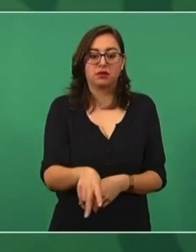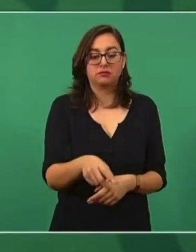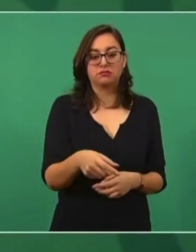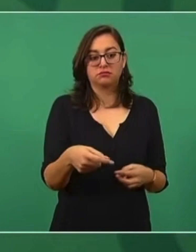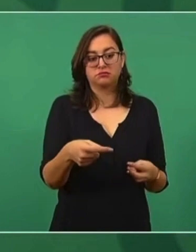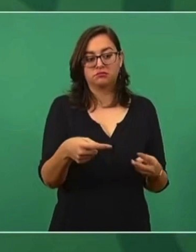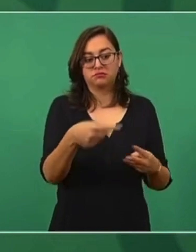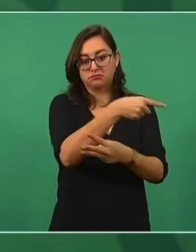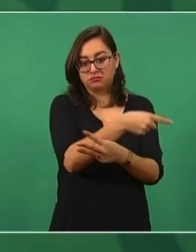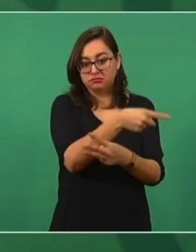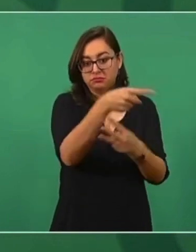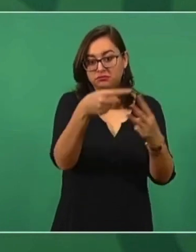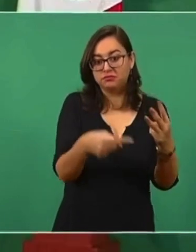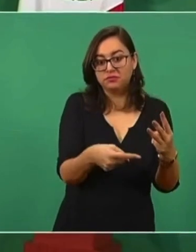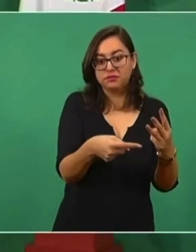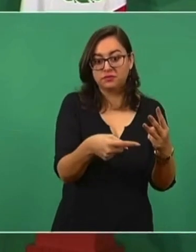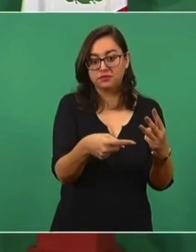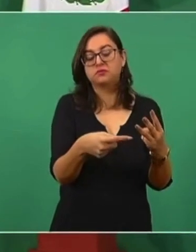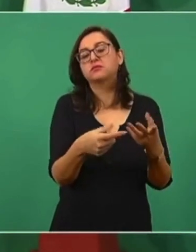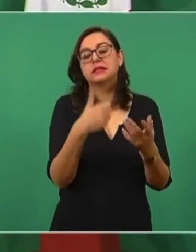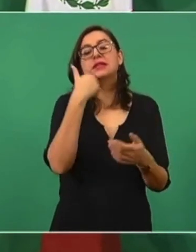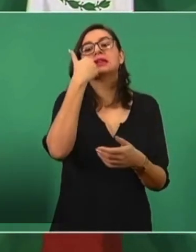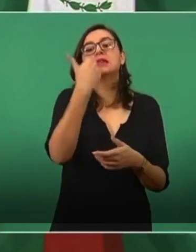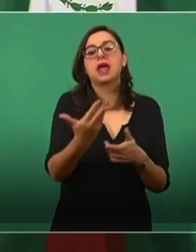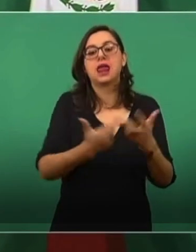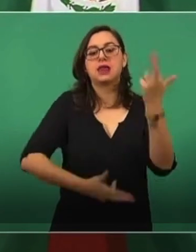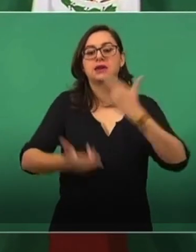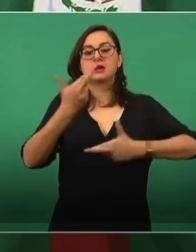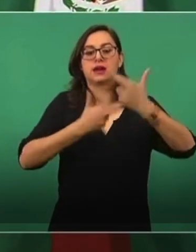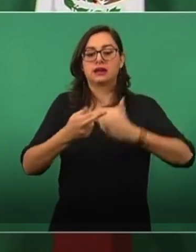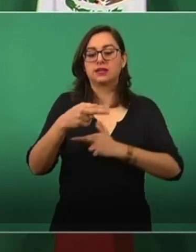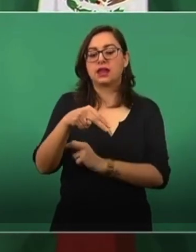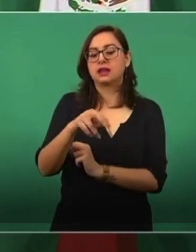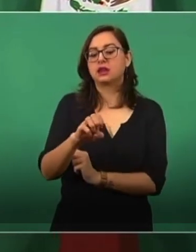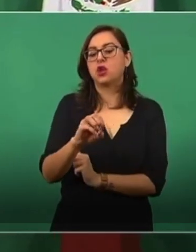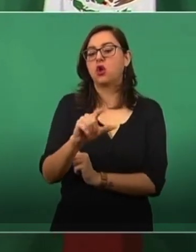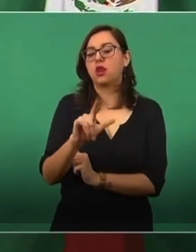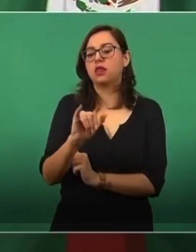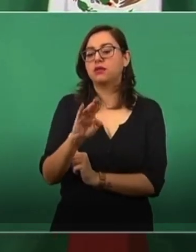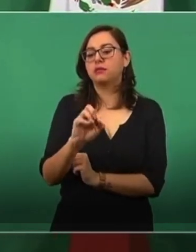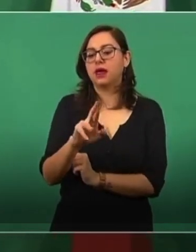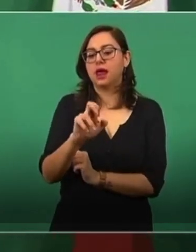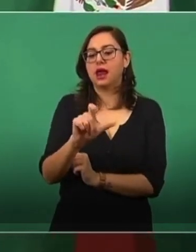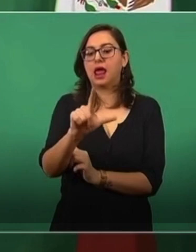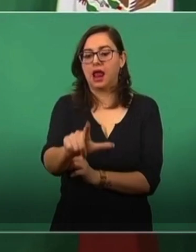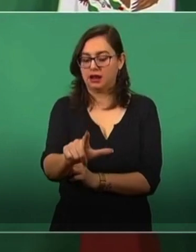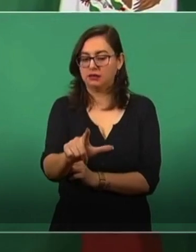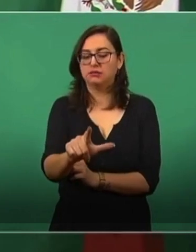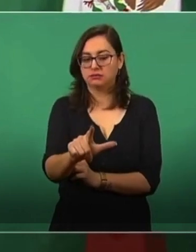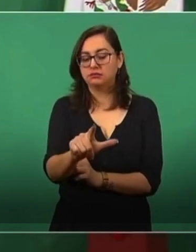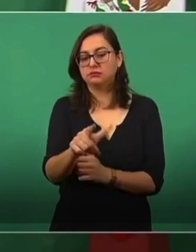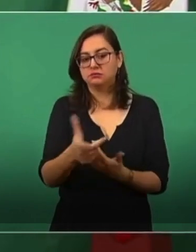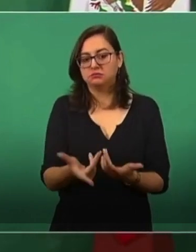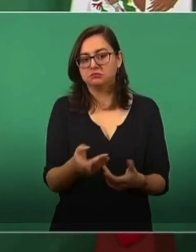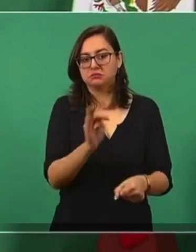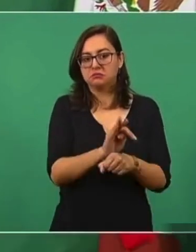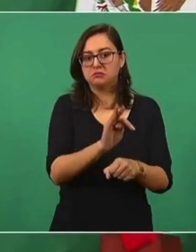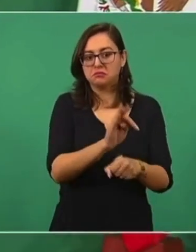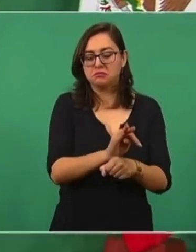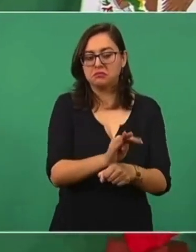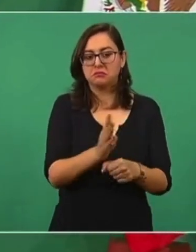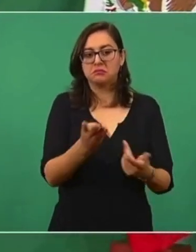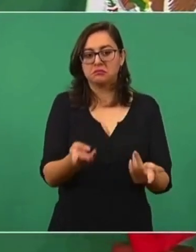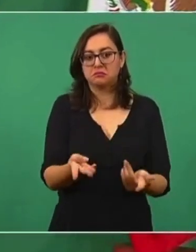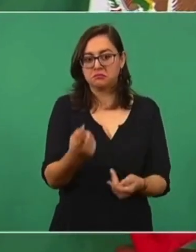defienden el modelo neoliberal o neoporfirista y el